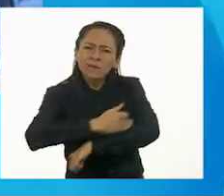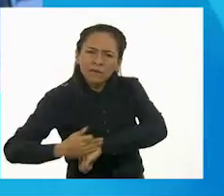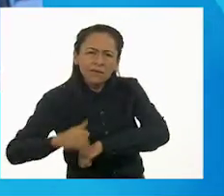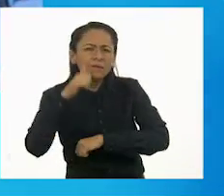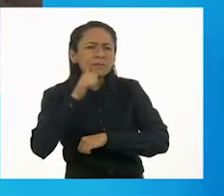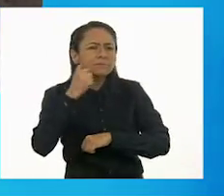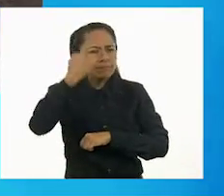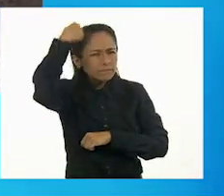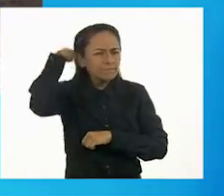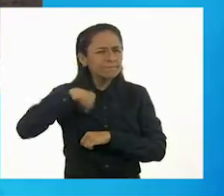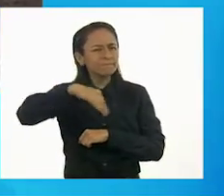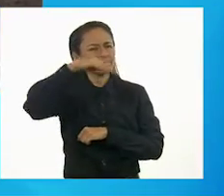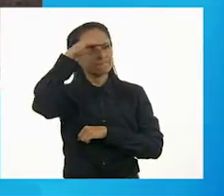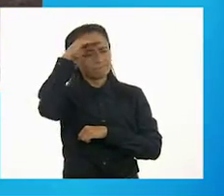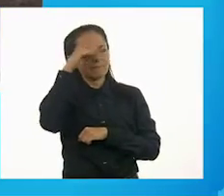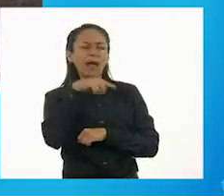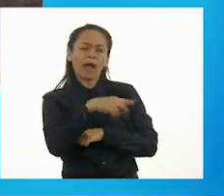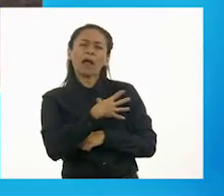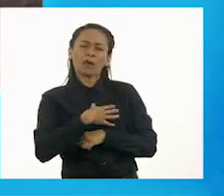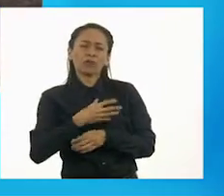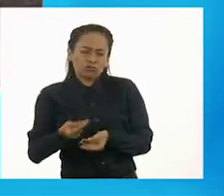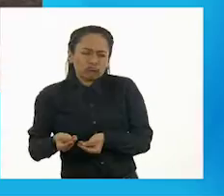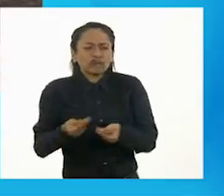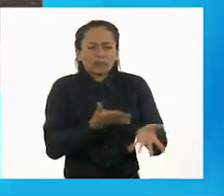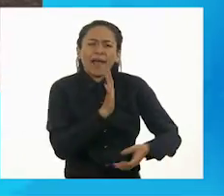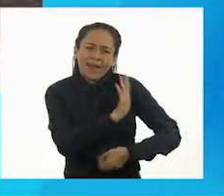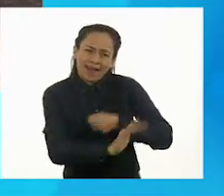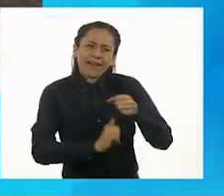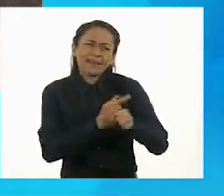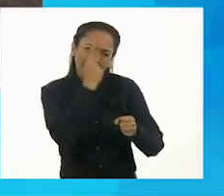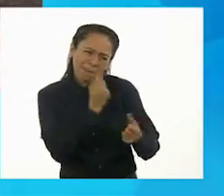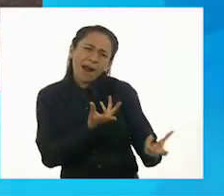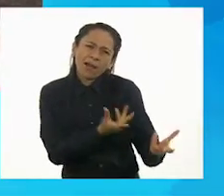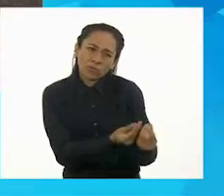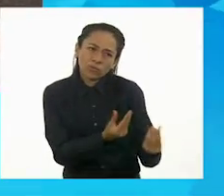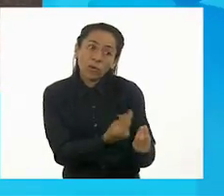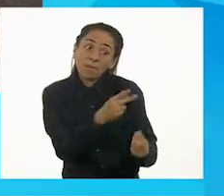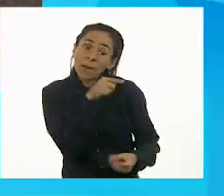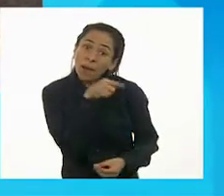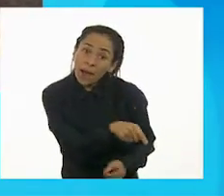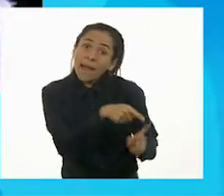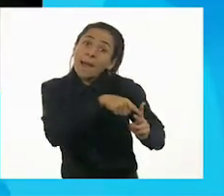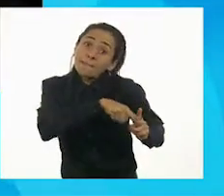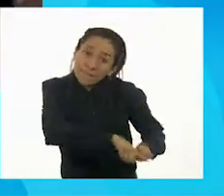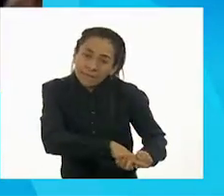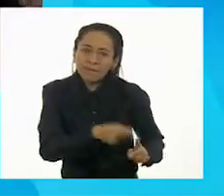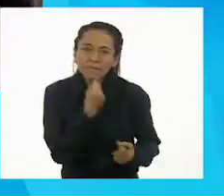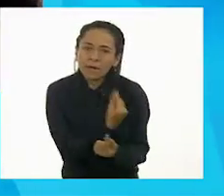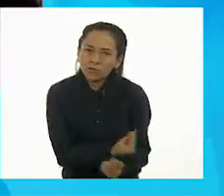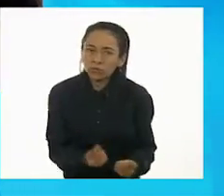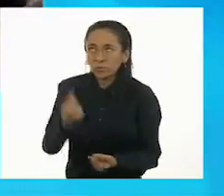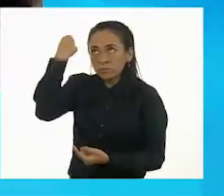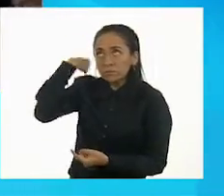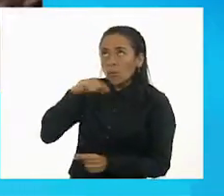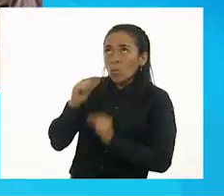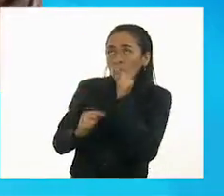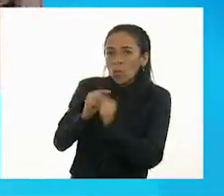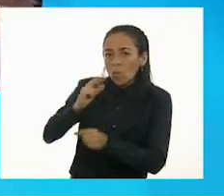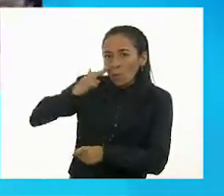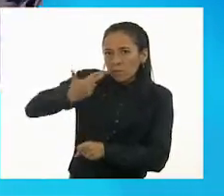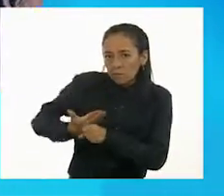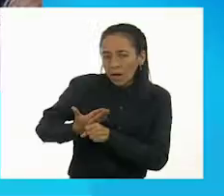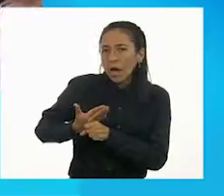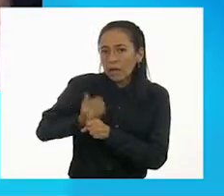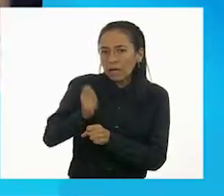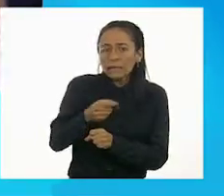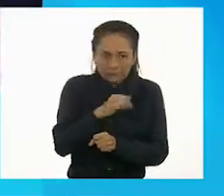o darles un animal de compañía a nuestros hijos es irlos creando un acto de responsabilidad. Sí, sí lo es, pero si se va a hacer, siempre tiene que ser con